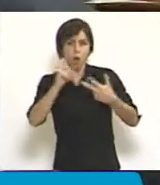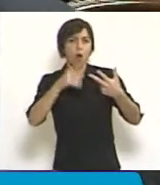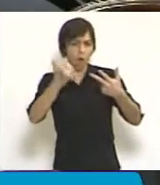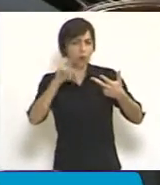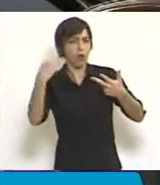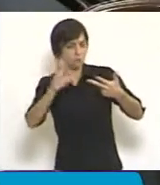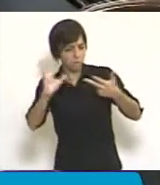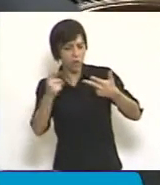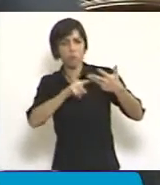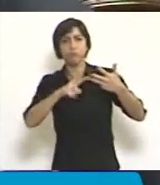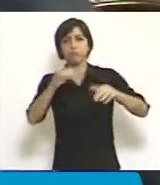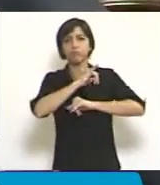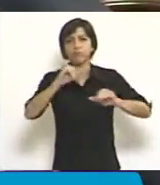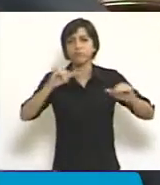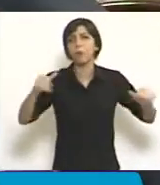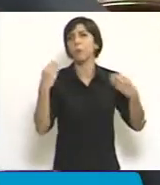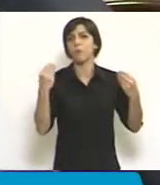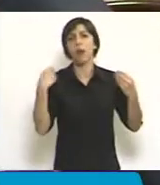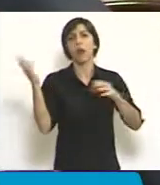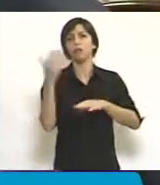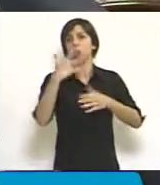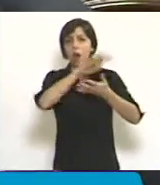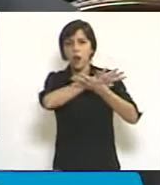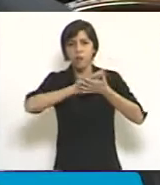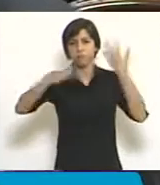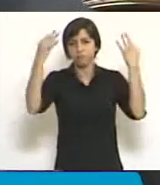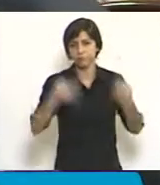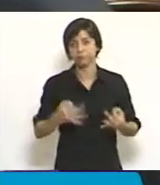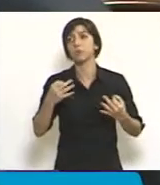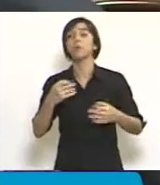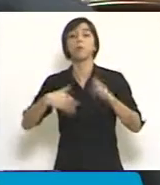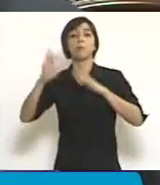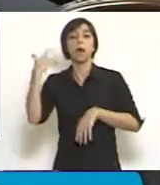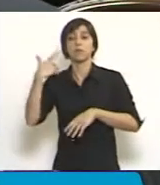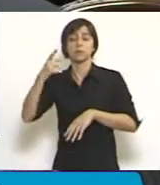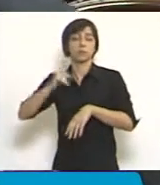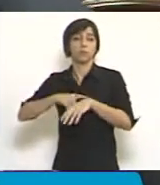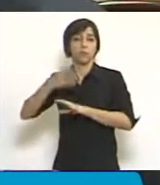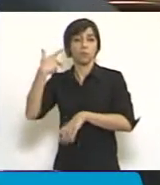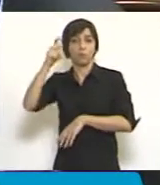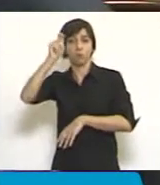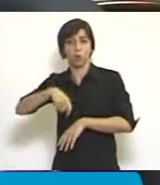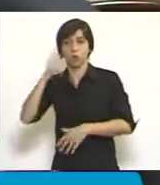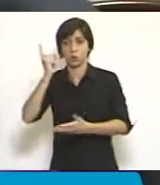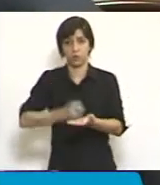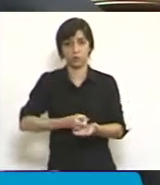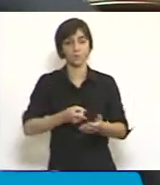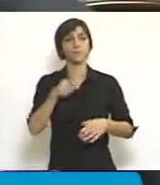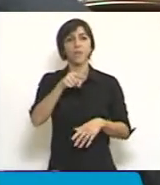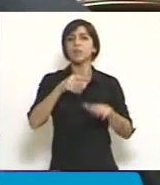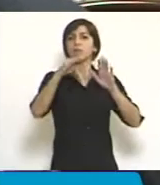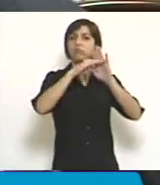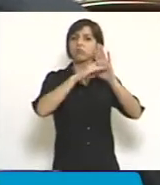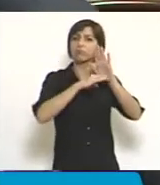publicidad y transparencia en las decisiones judiciales. Esos son los principios que rigen todo el